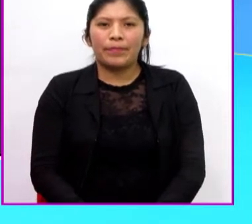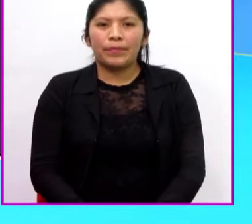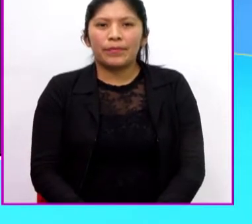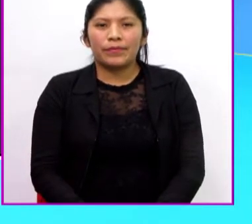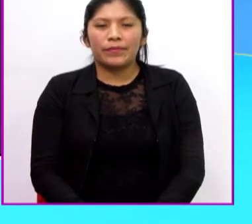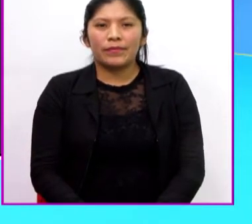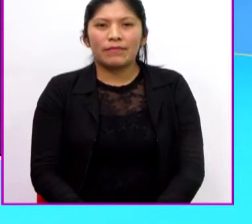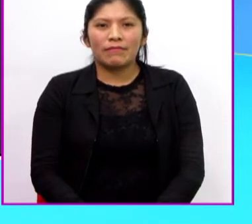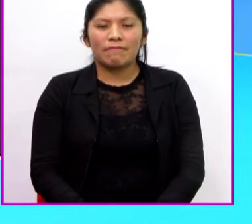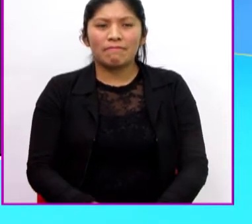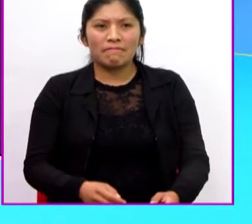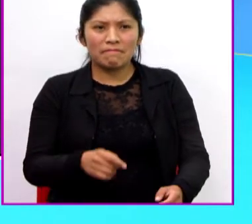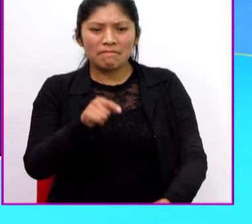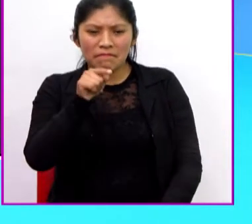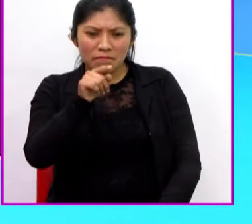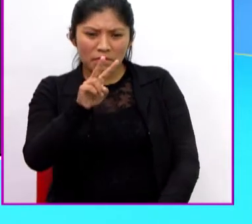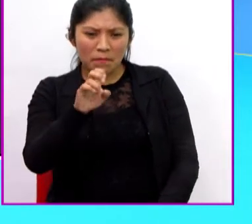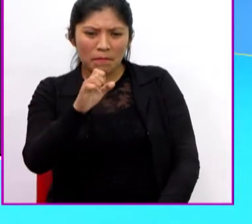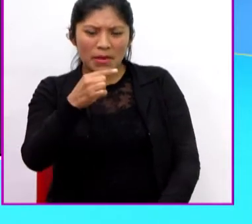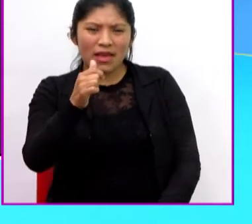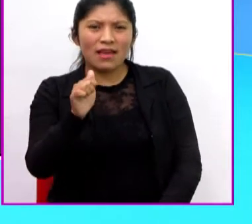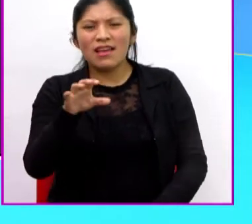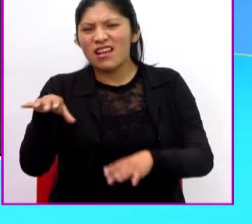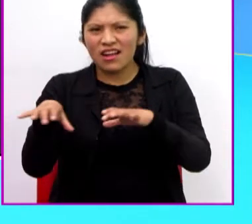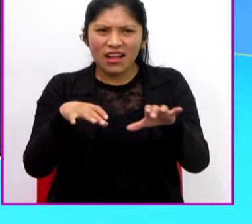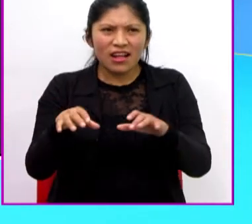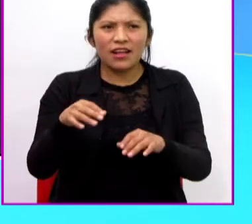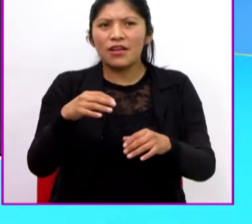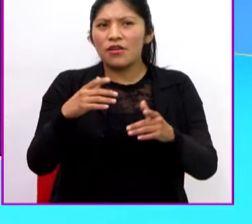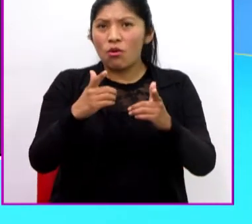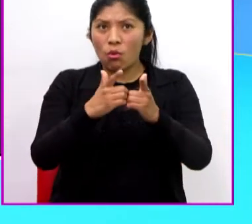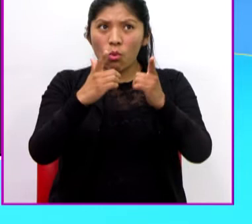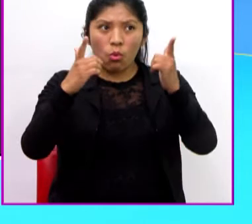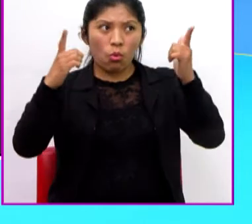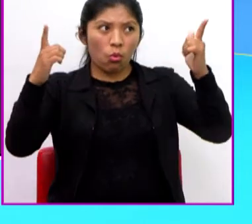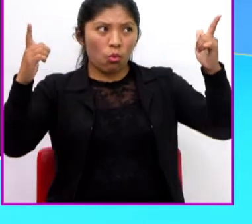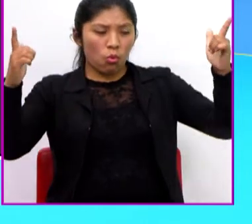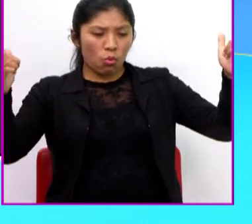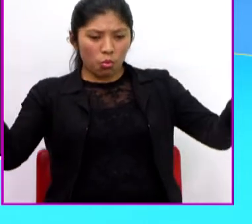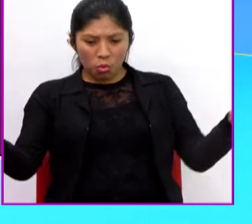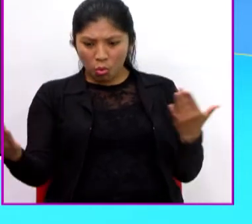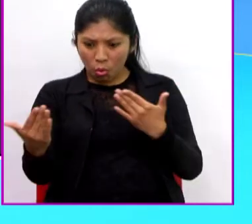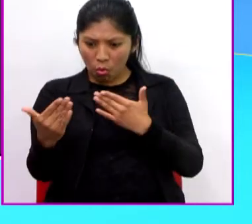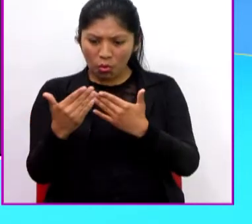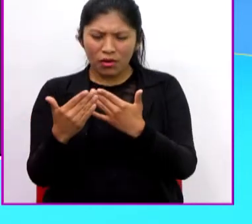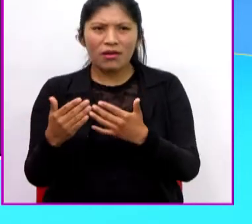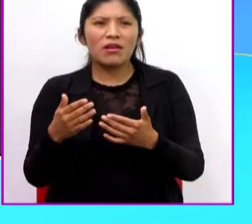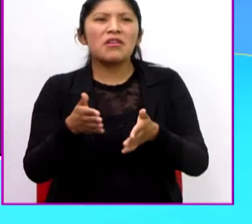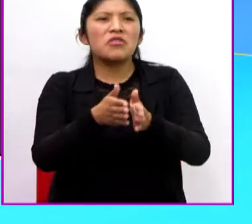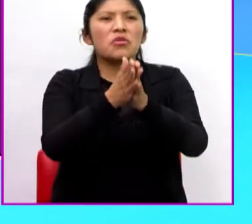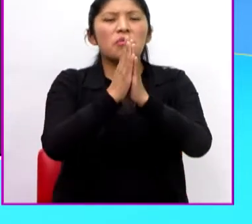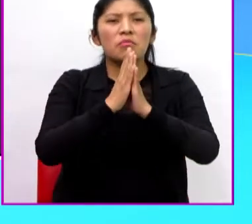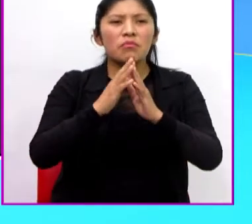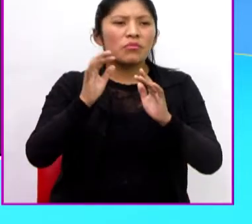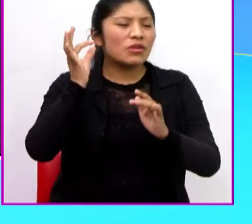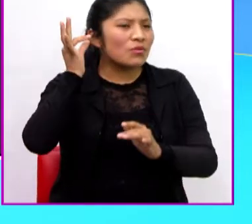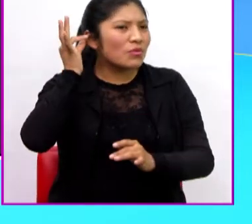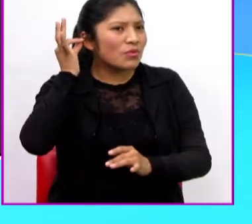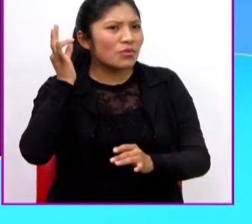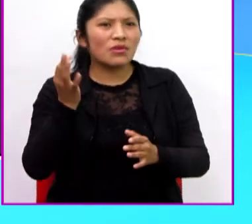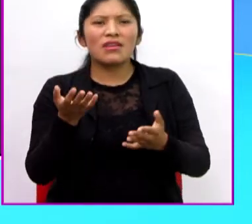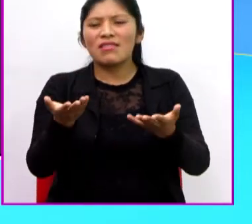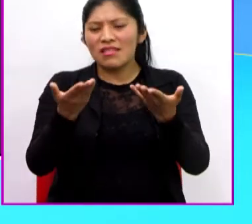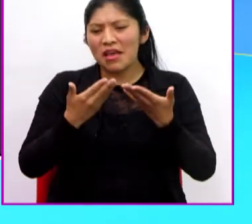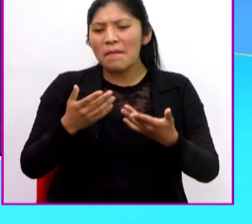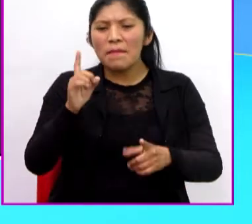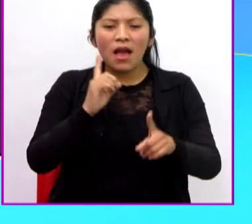Vega lo hizo. Es enorme desde cerca. Pido a las orejas. ¡Déjenme algo!